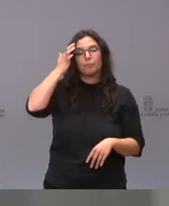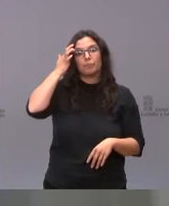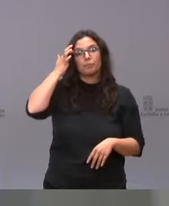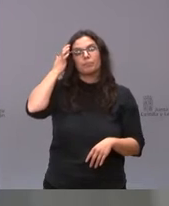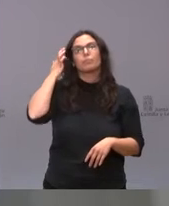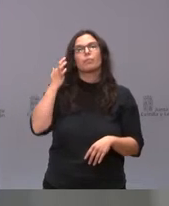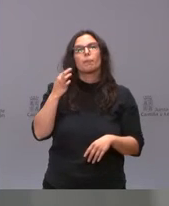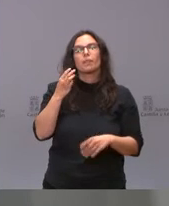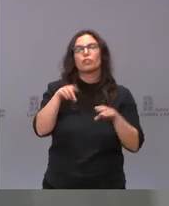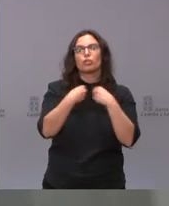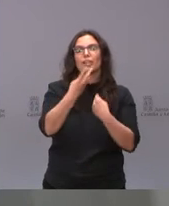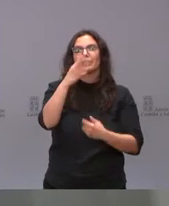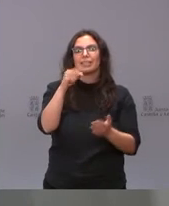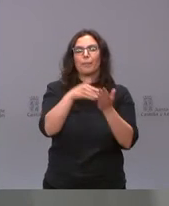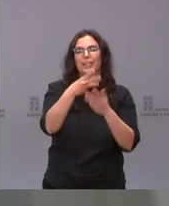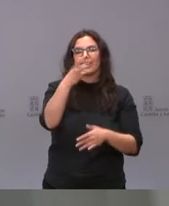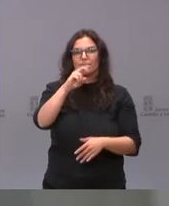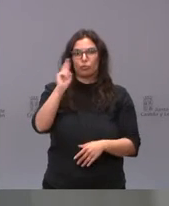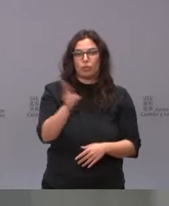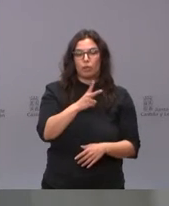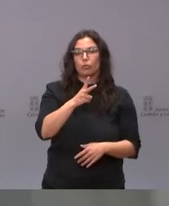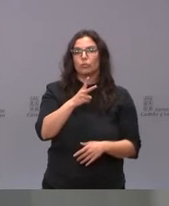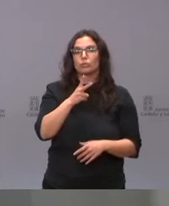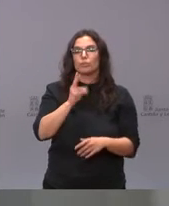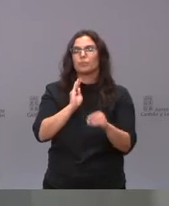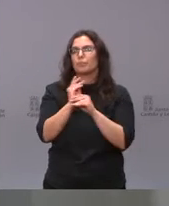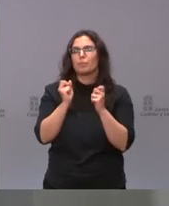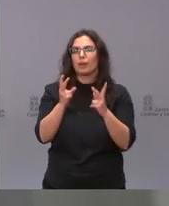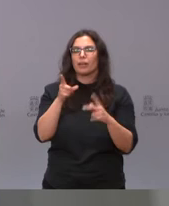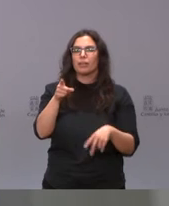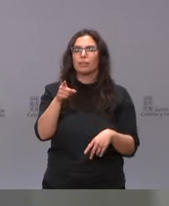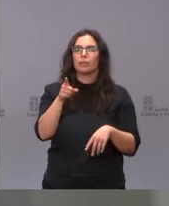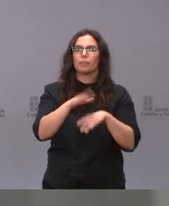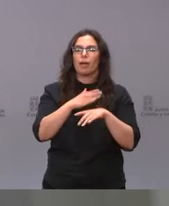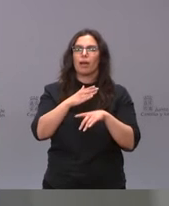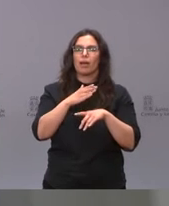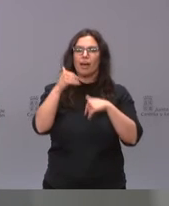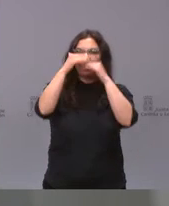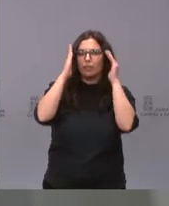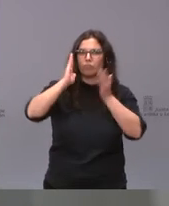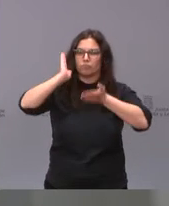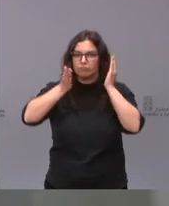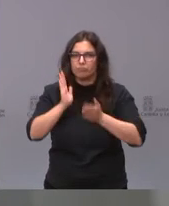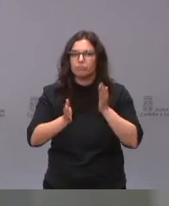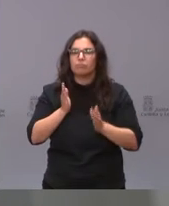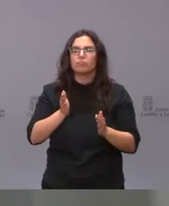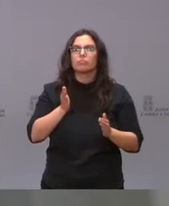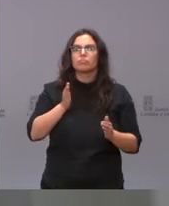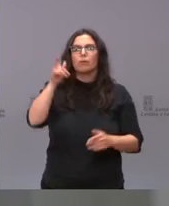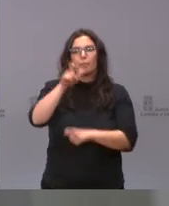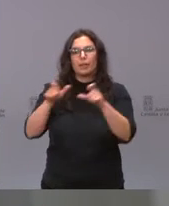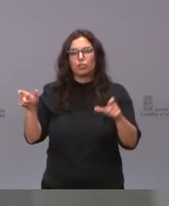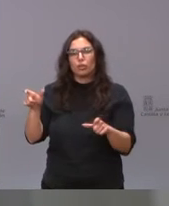total de 30.300 euros y que se destina al tratamiento y a la atención de colegiados